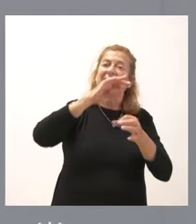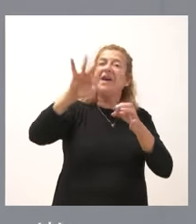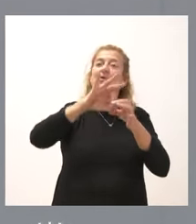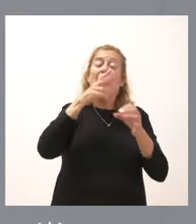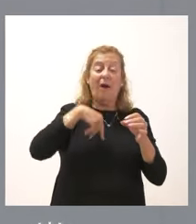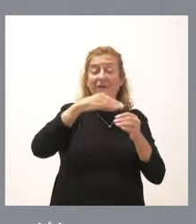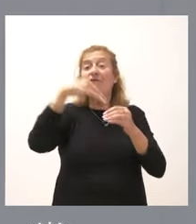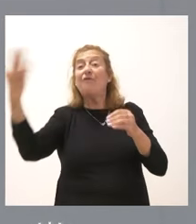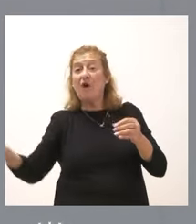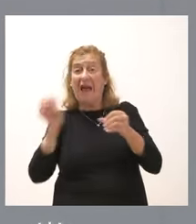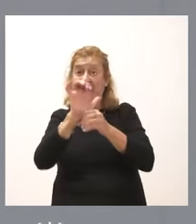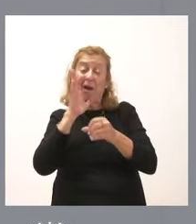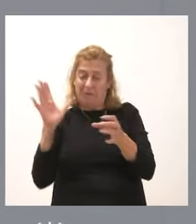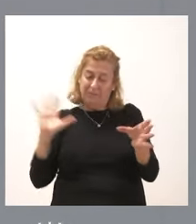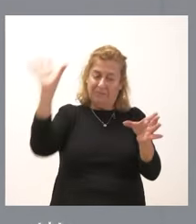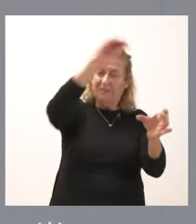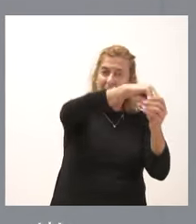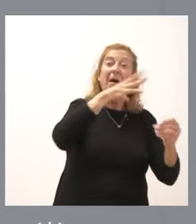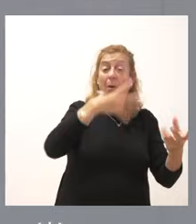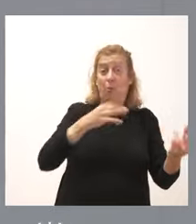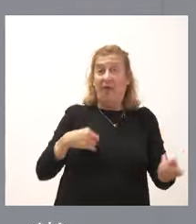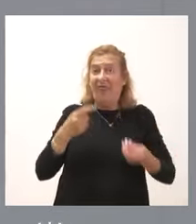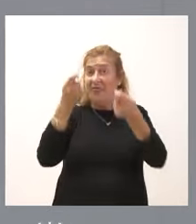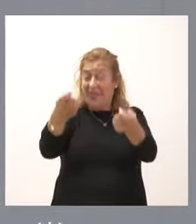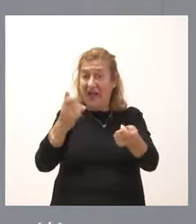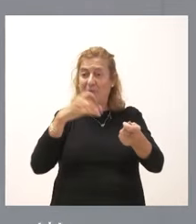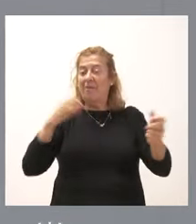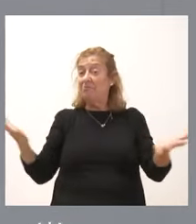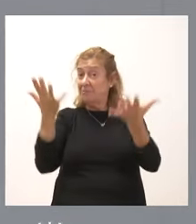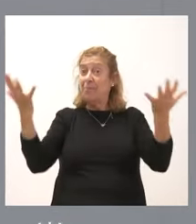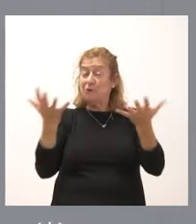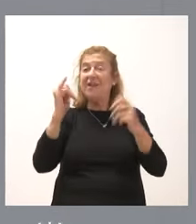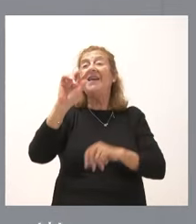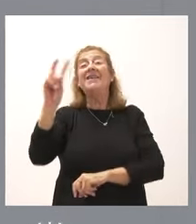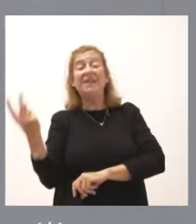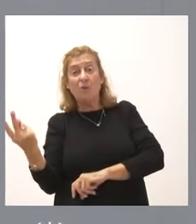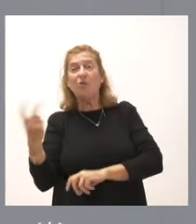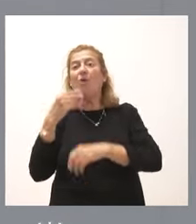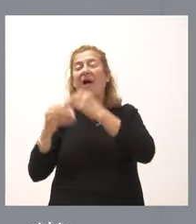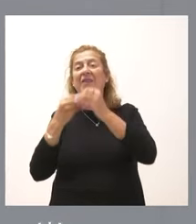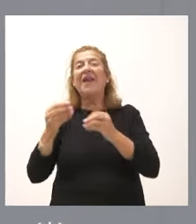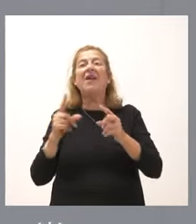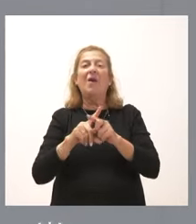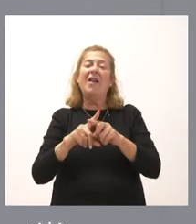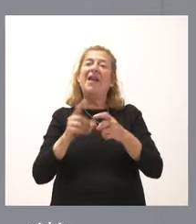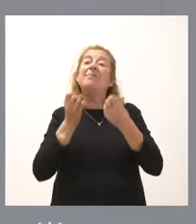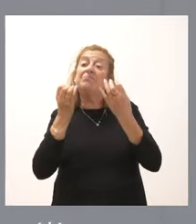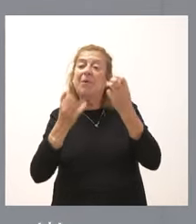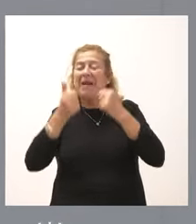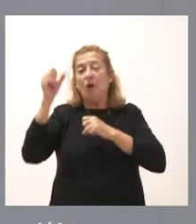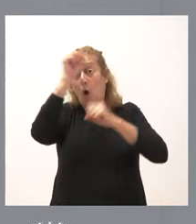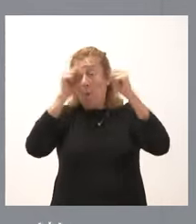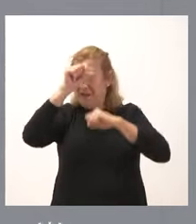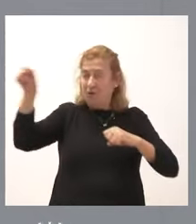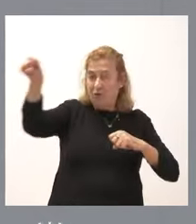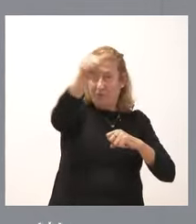EZIL, lo hacemos dentro del EZIL para que se puedan prestar y se puedan impulsar. Y, en segundo lugar, lo vamos a hacer contando con más opiniones y, por tanto, que